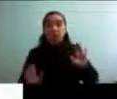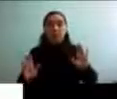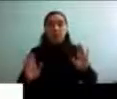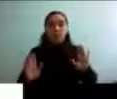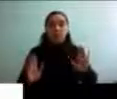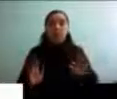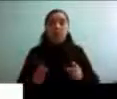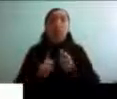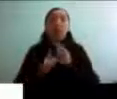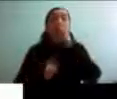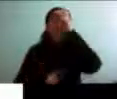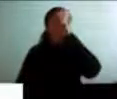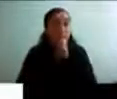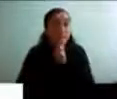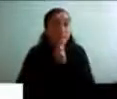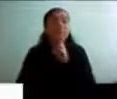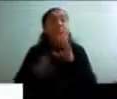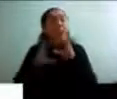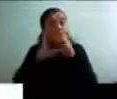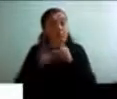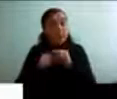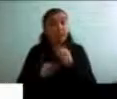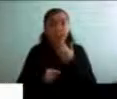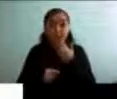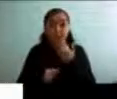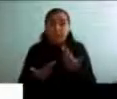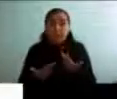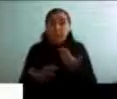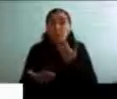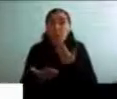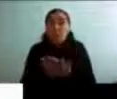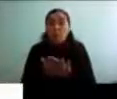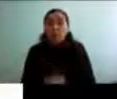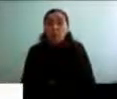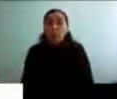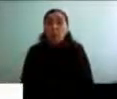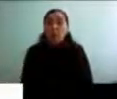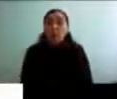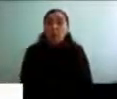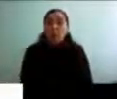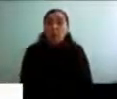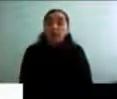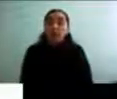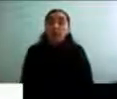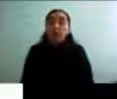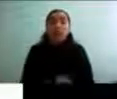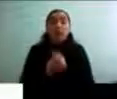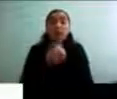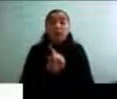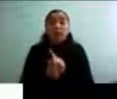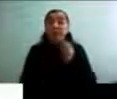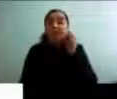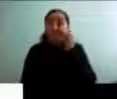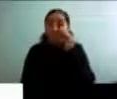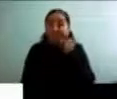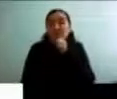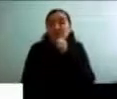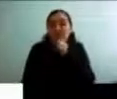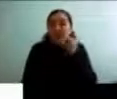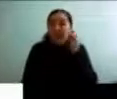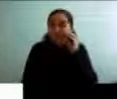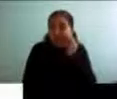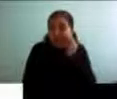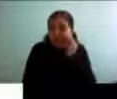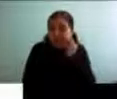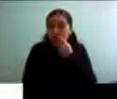roles también dentro de la familia, ¿no? Cuando te conviertes en abuelo o en abuela, por ejemplo, ¿no?